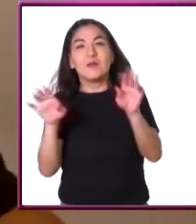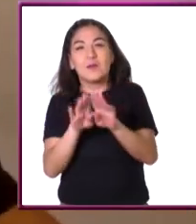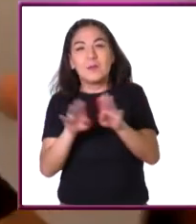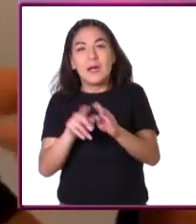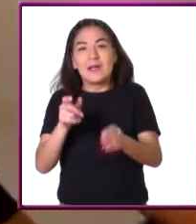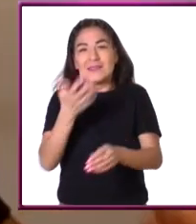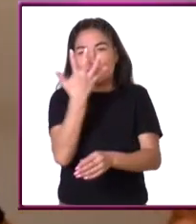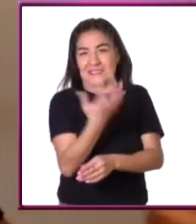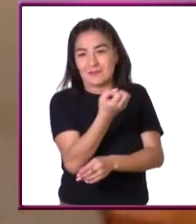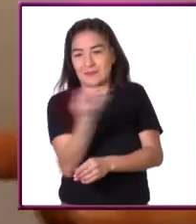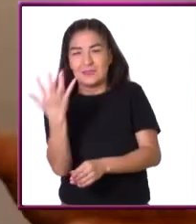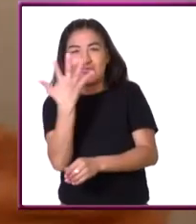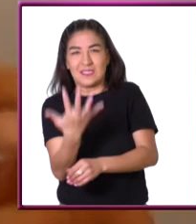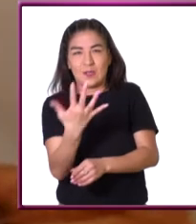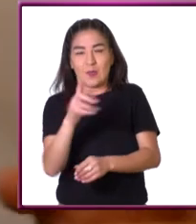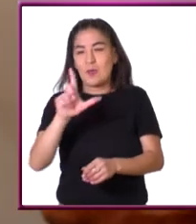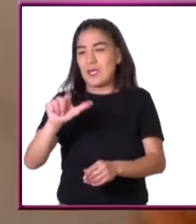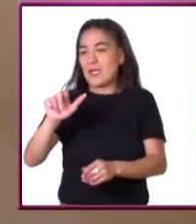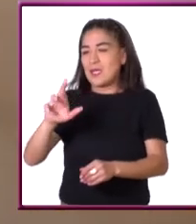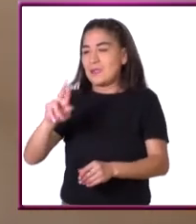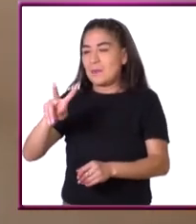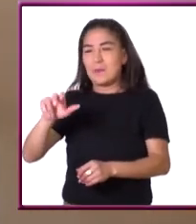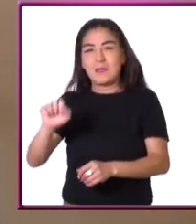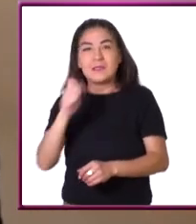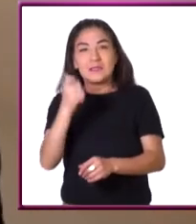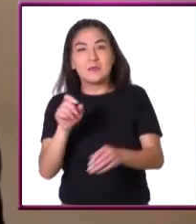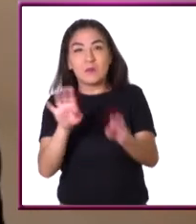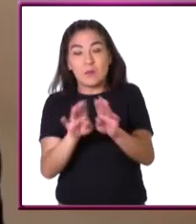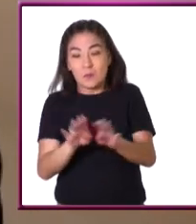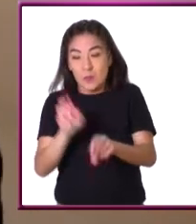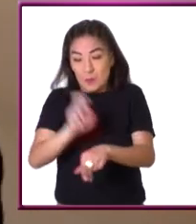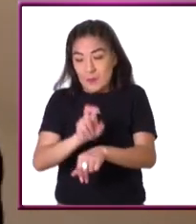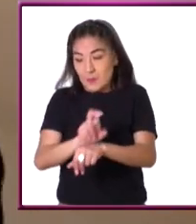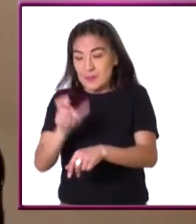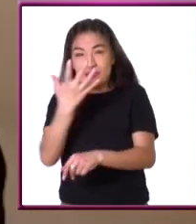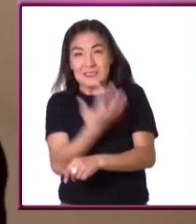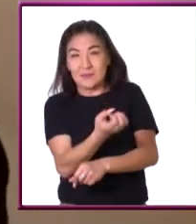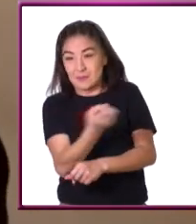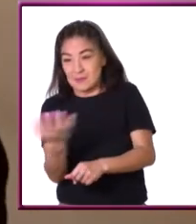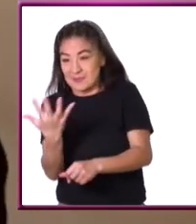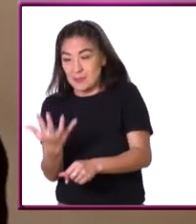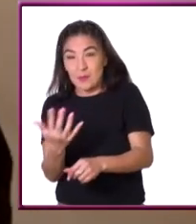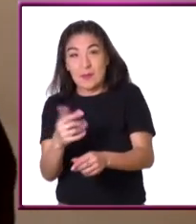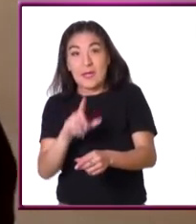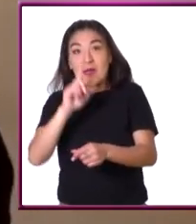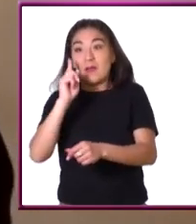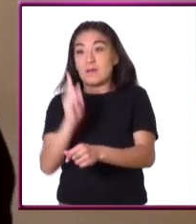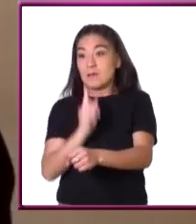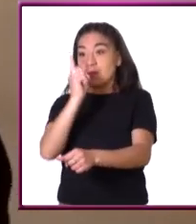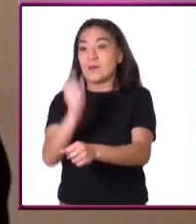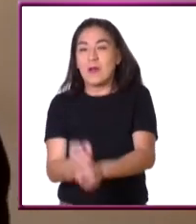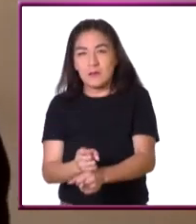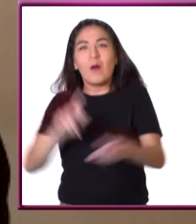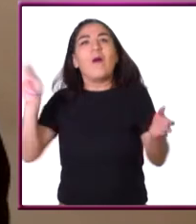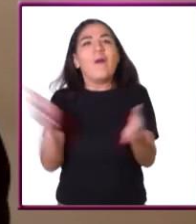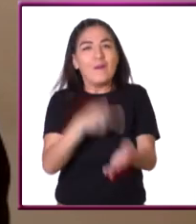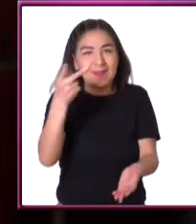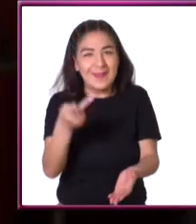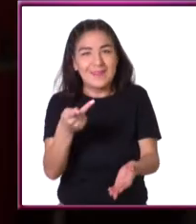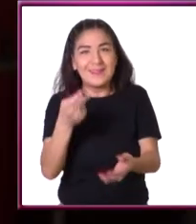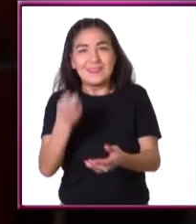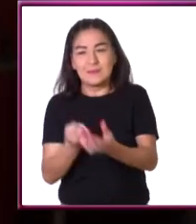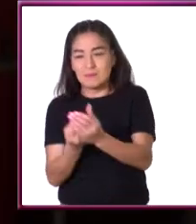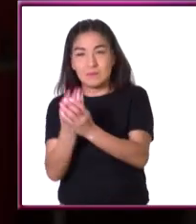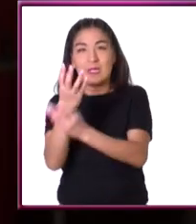por cinco, digamos que larvas o formas larvarias, se van a ir desarrollando y al siguiente año va a salir un adulto.